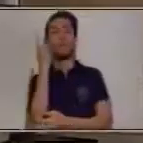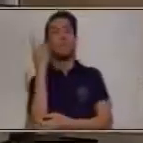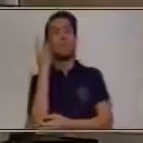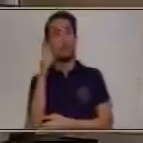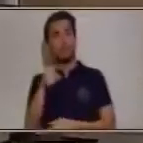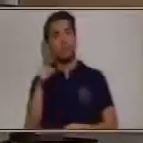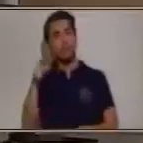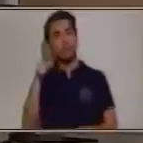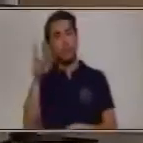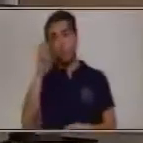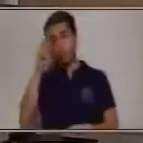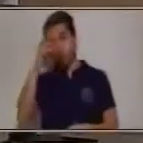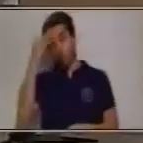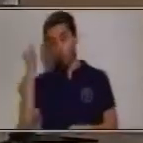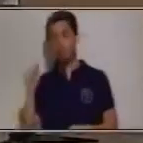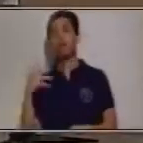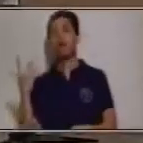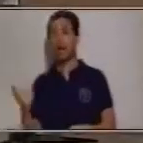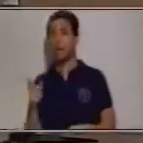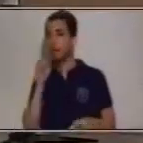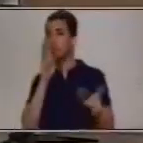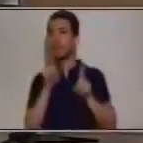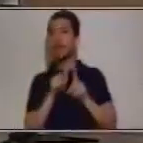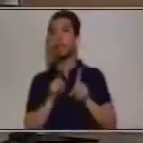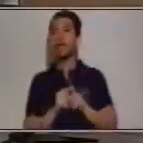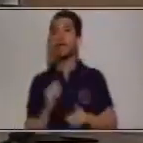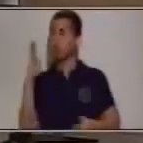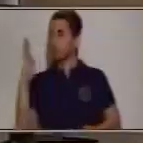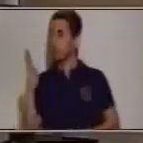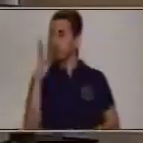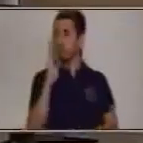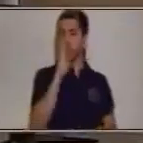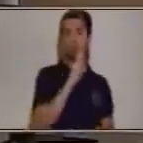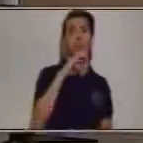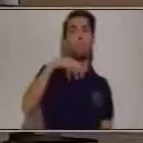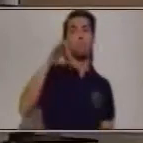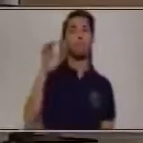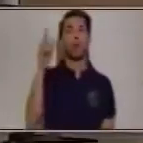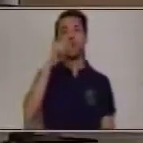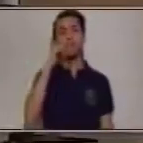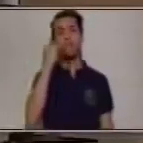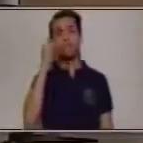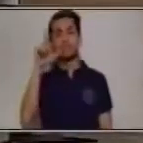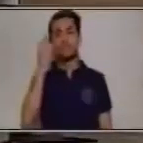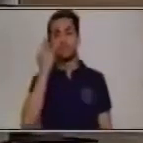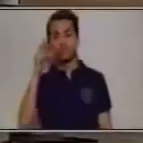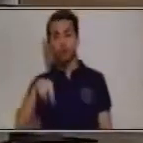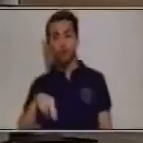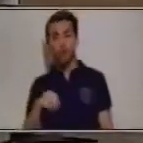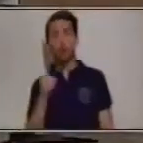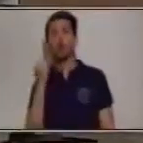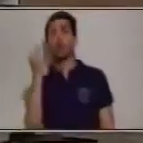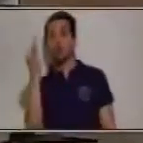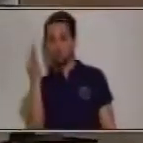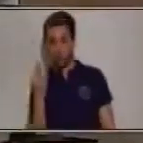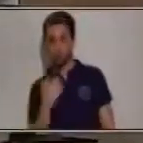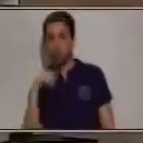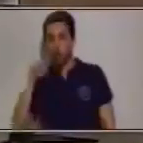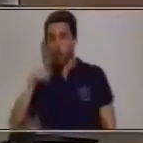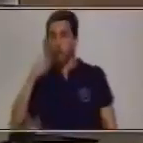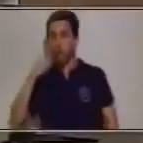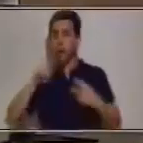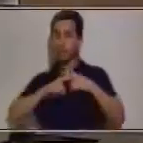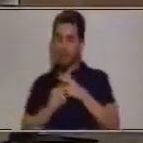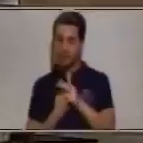también es la posición numérica. Para ello, vamos a iniciar haciendo algunas restas con dos